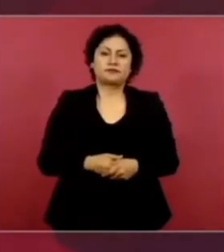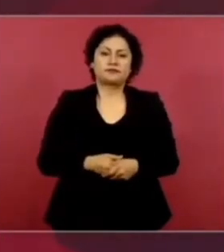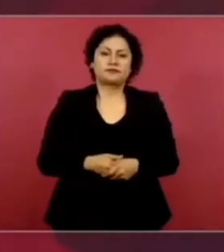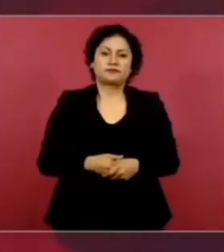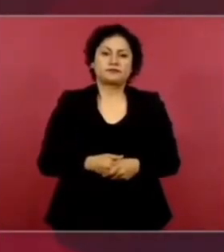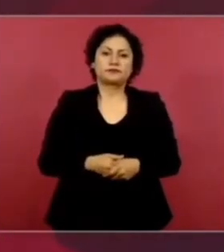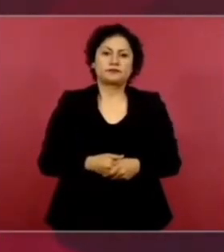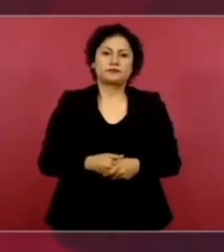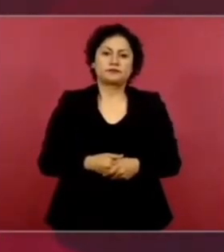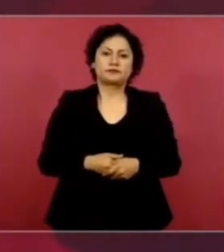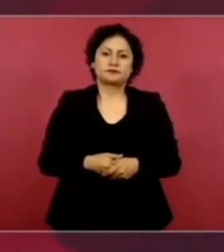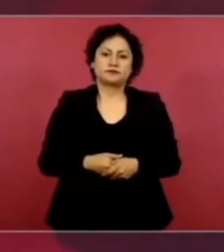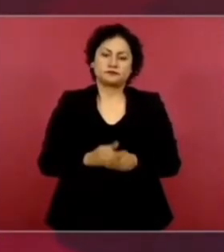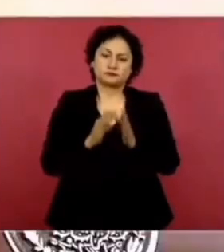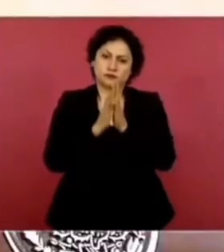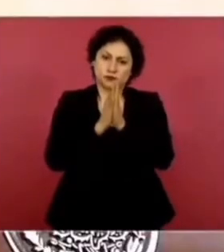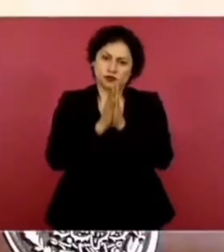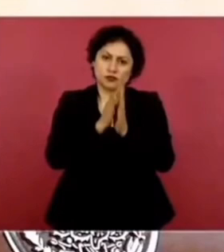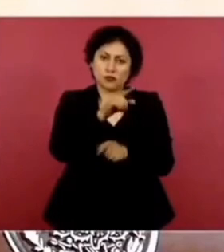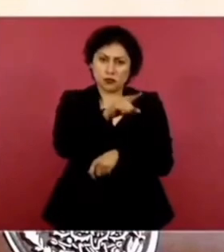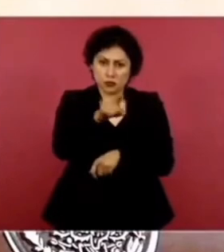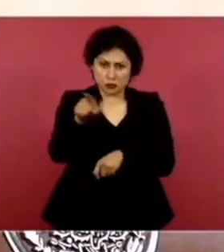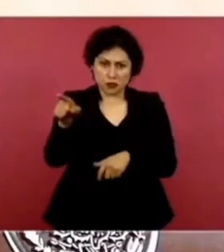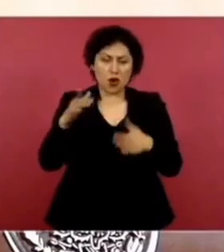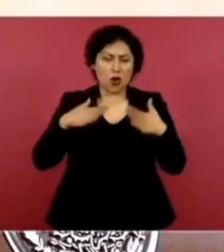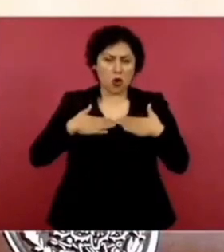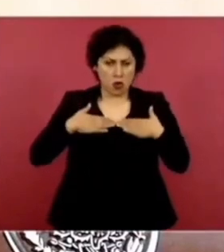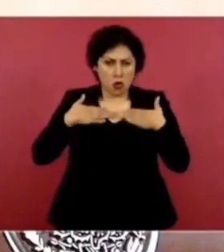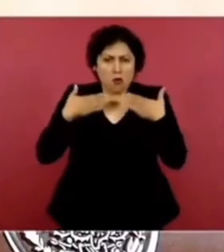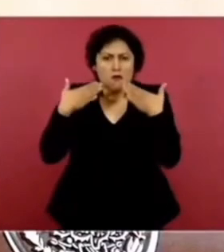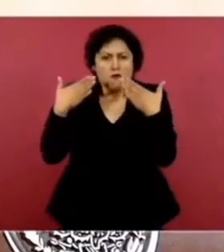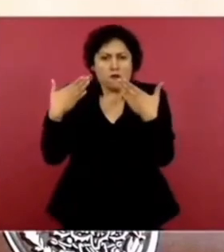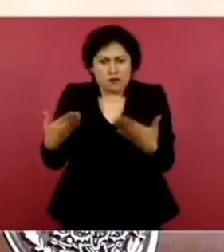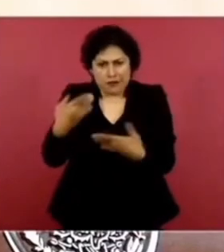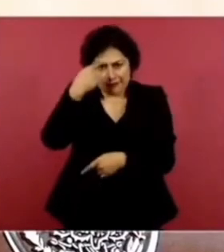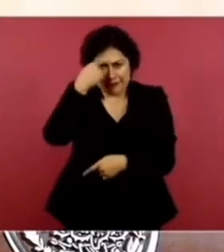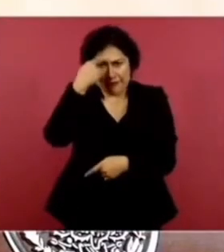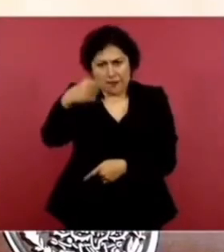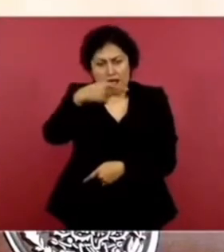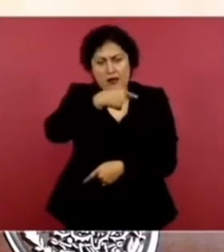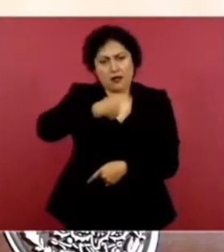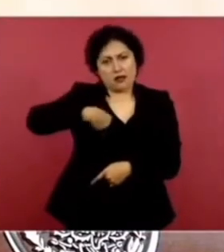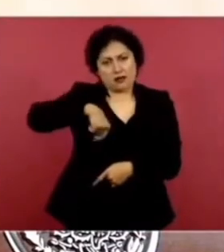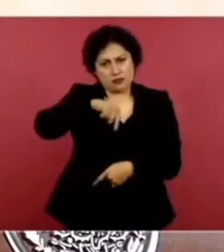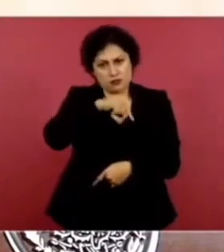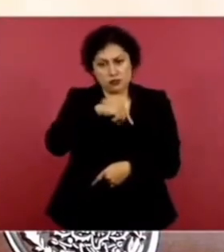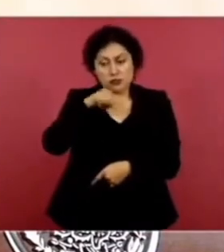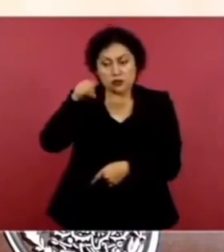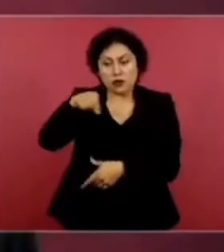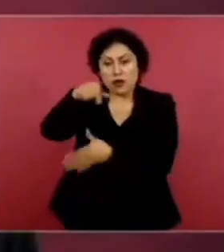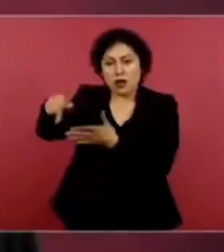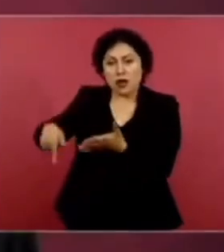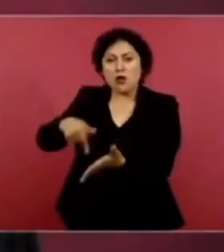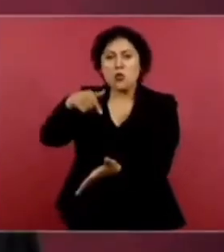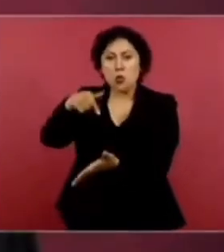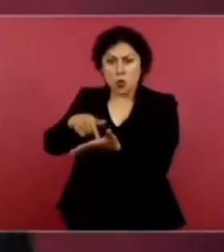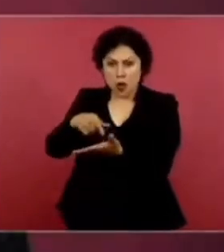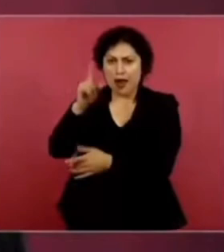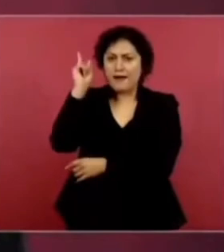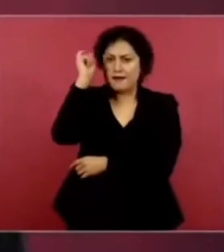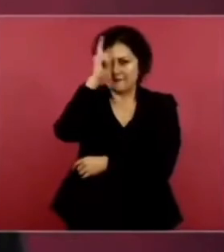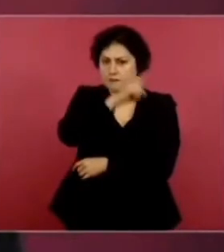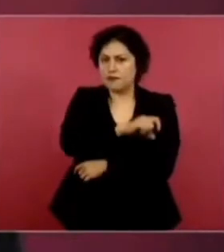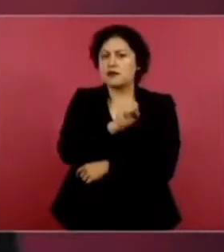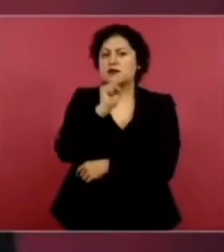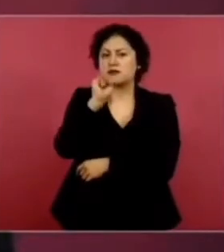Nos tengan confianza. Se está trabajando. En toda esa zona. Con muchos programas.